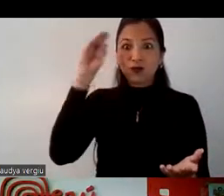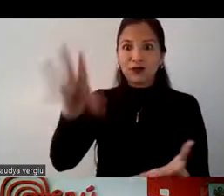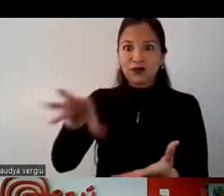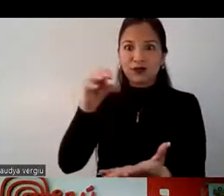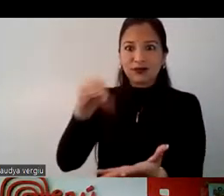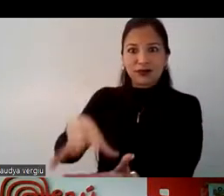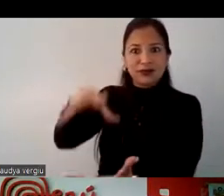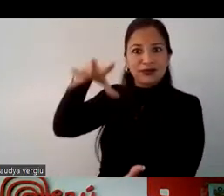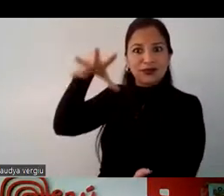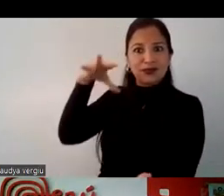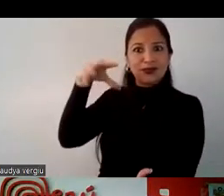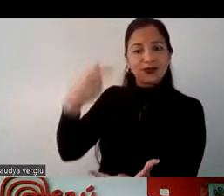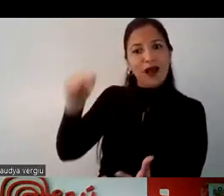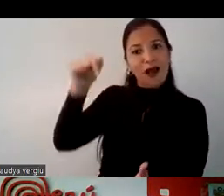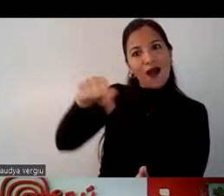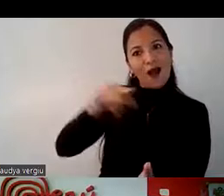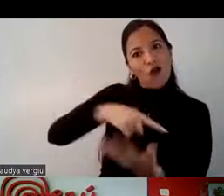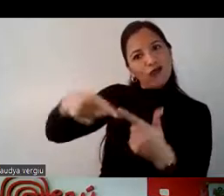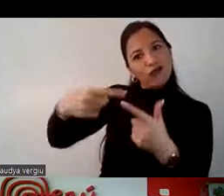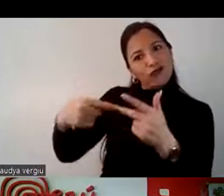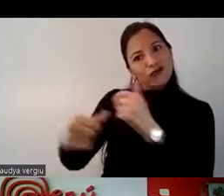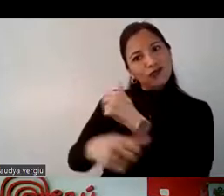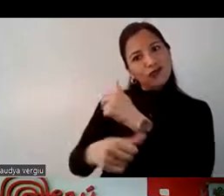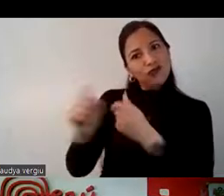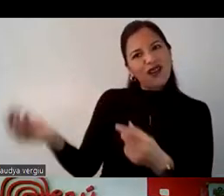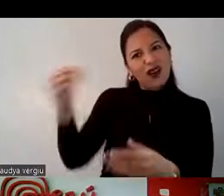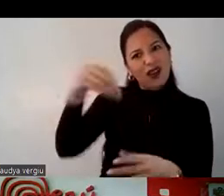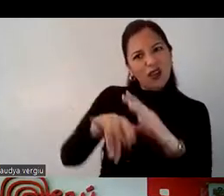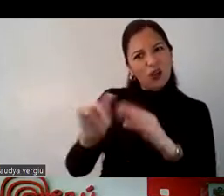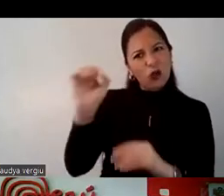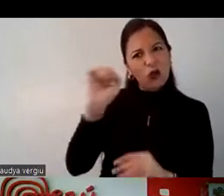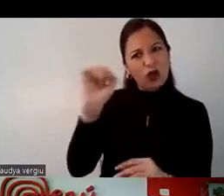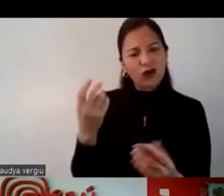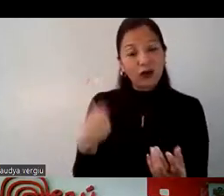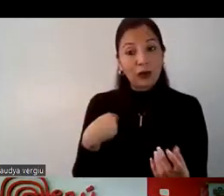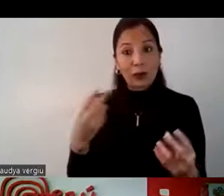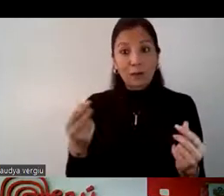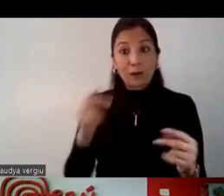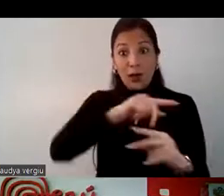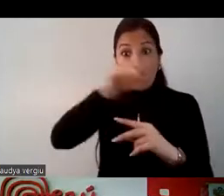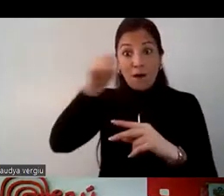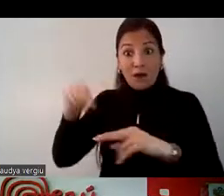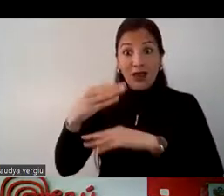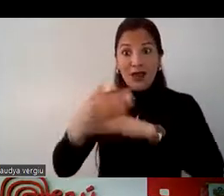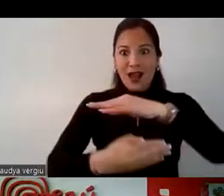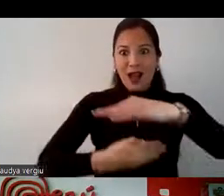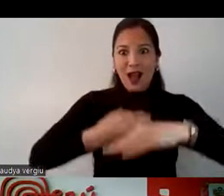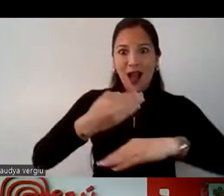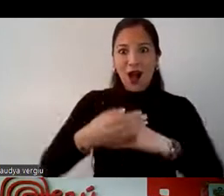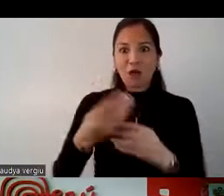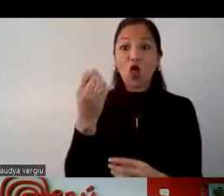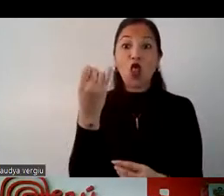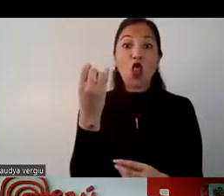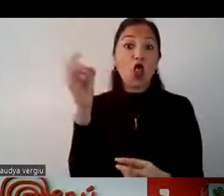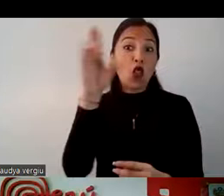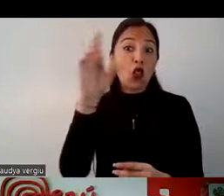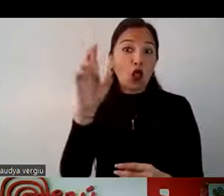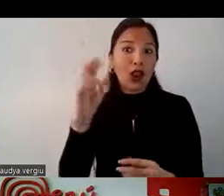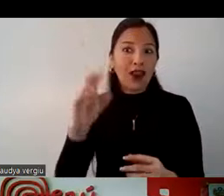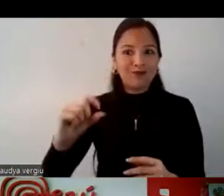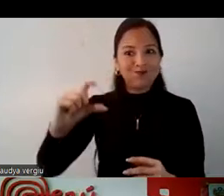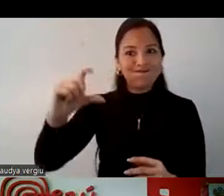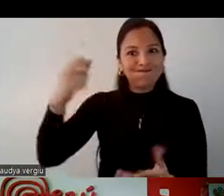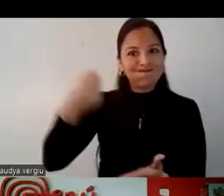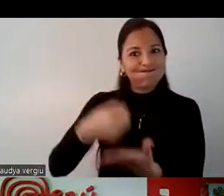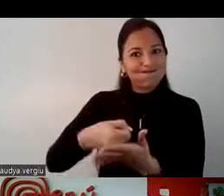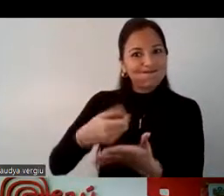más bienes afuera que aquí dentro, ¿ok? Entonces, por ejemplo, al ir a Perú, el tipo de cambio les favorece mucho y eso les permite hacer